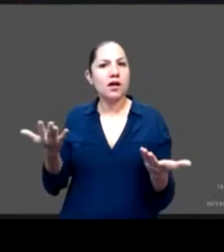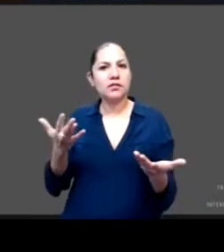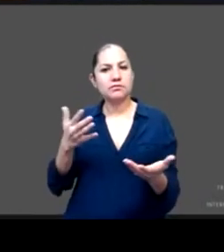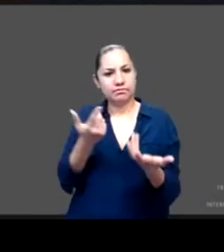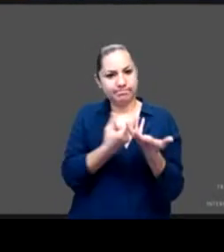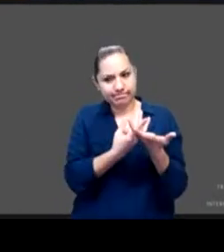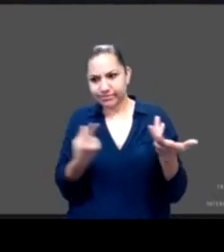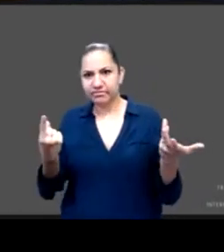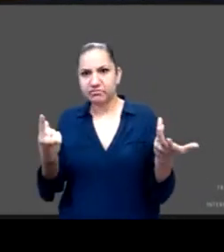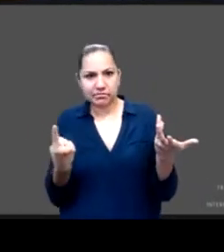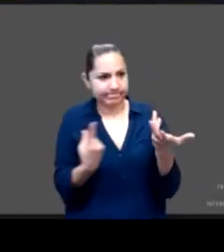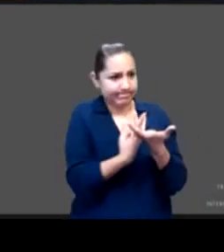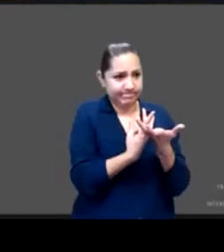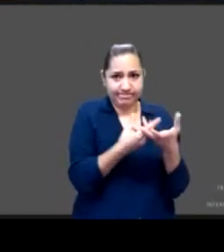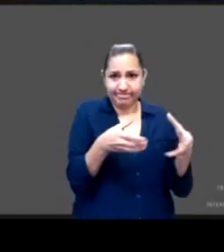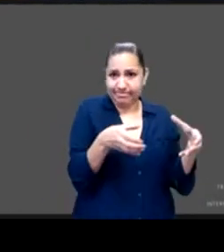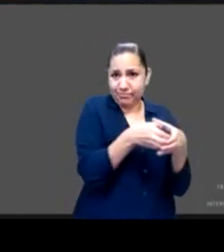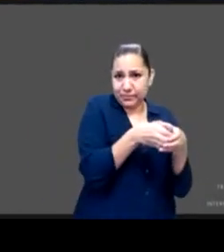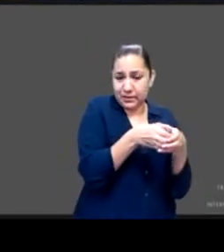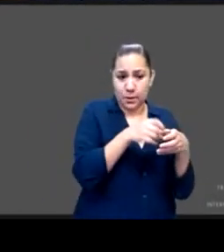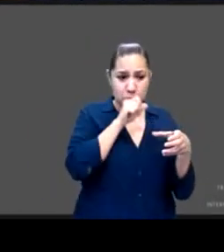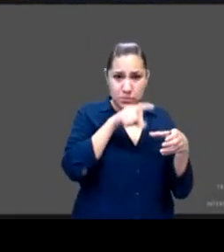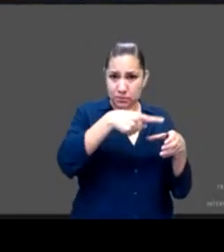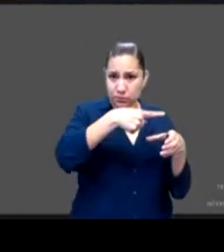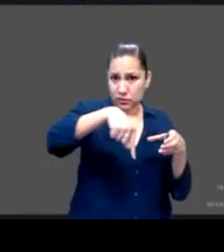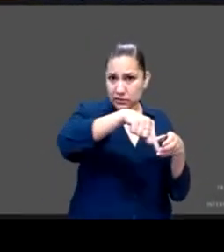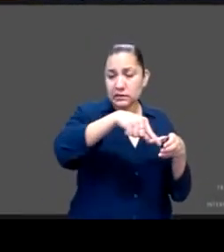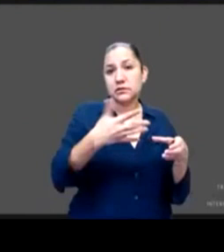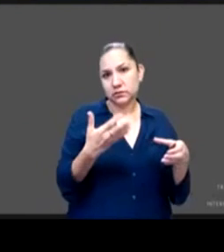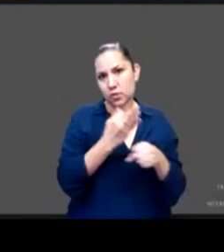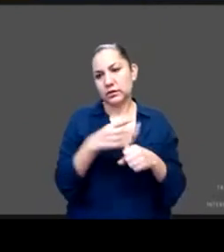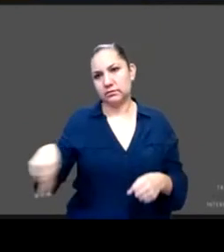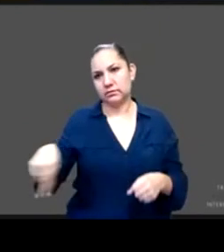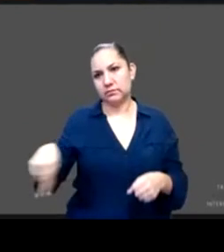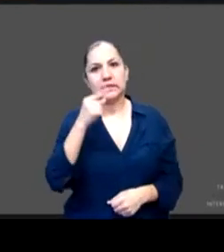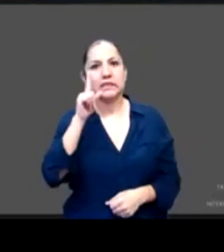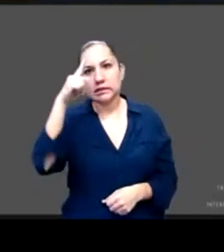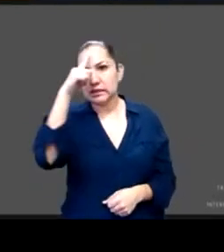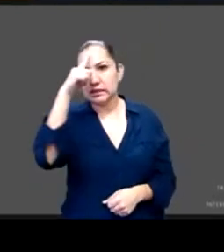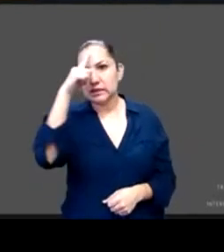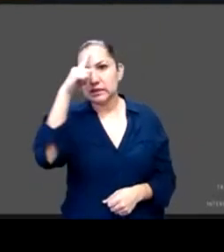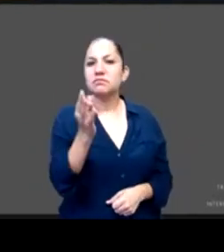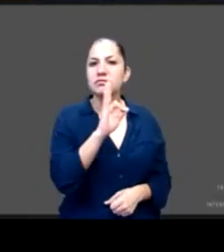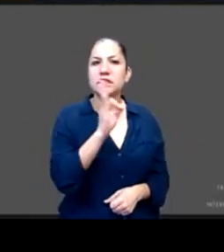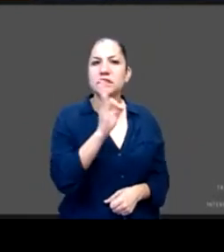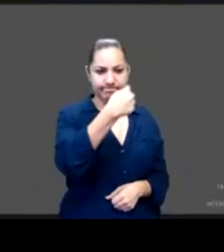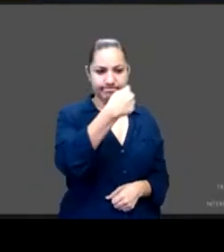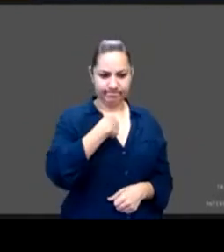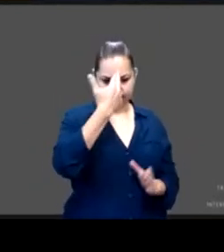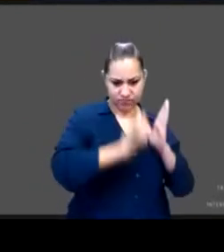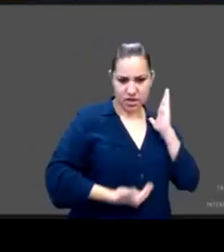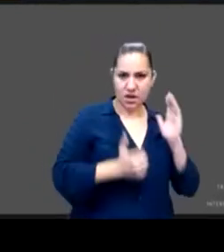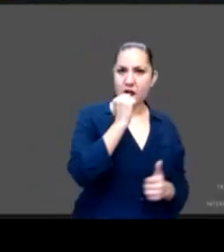social en donde es mucho más difícil para estas niñas solicitar ayuda en caso de violencia